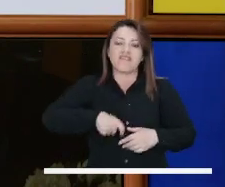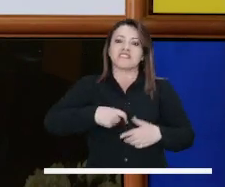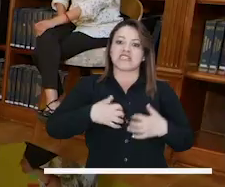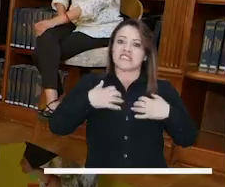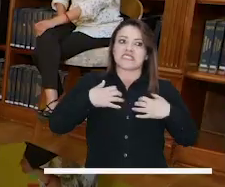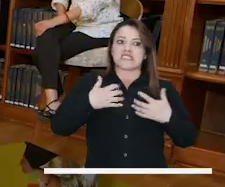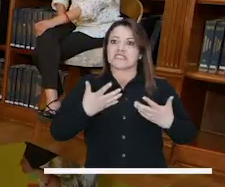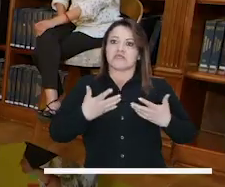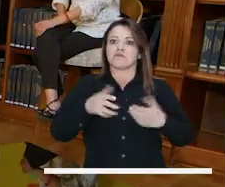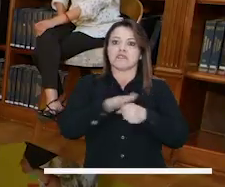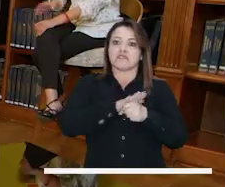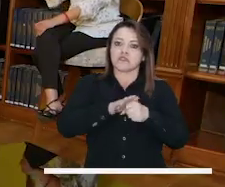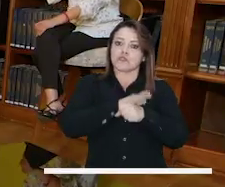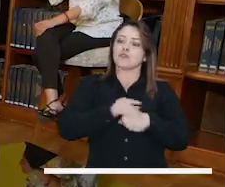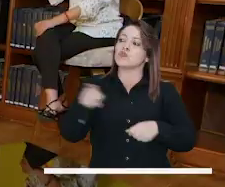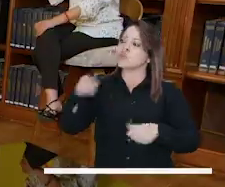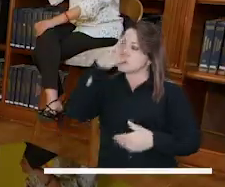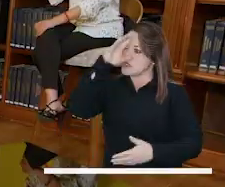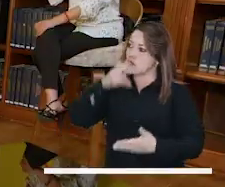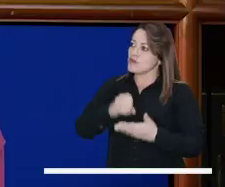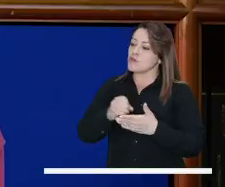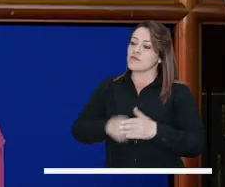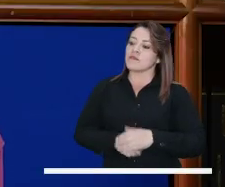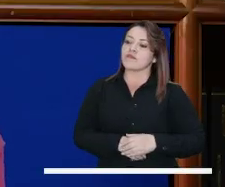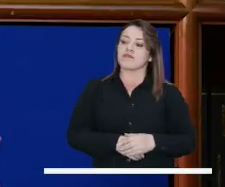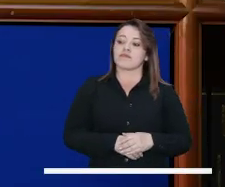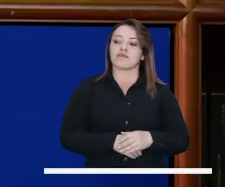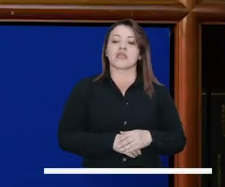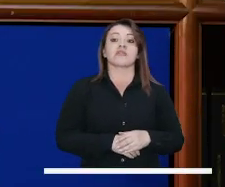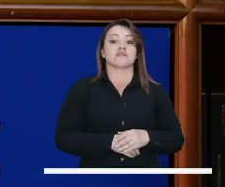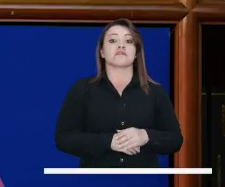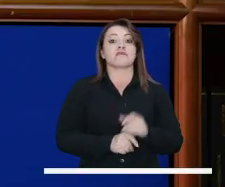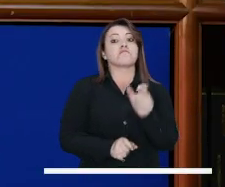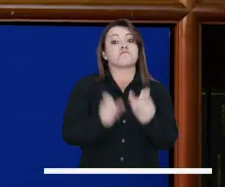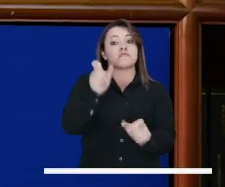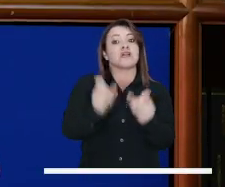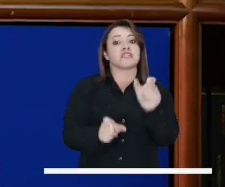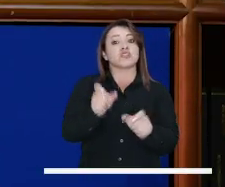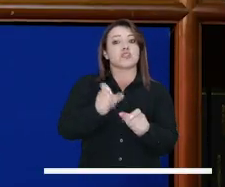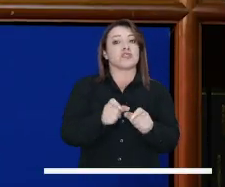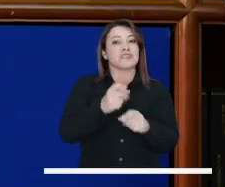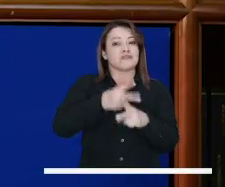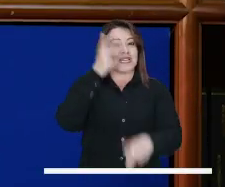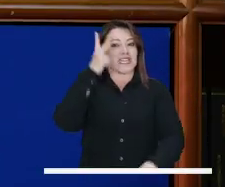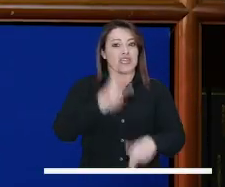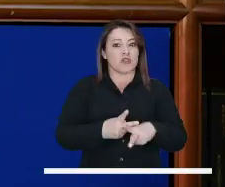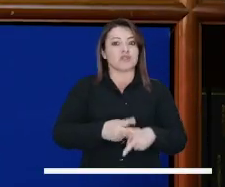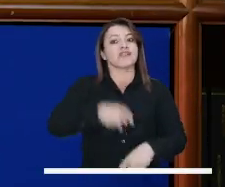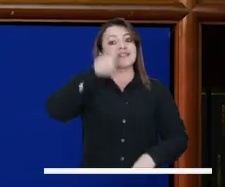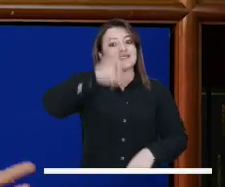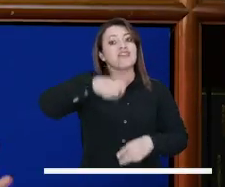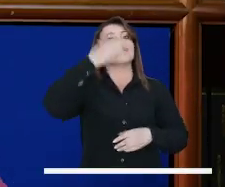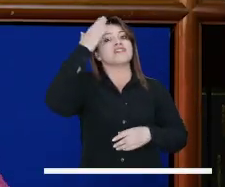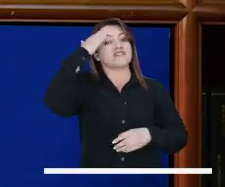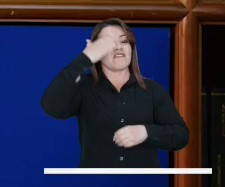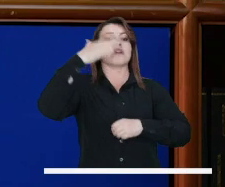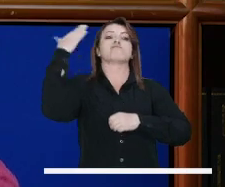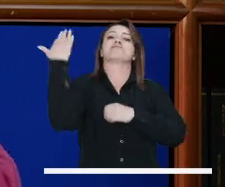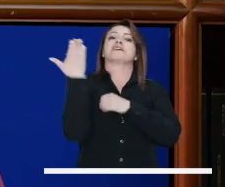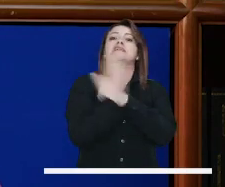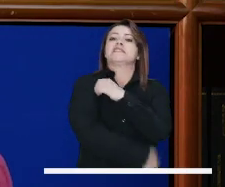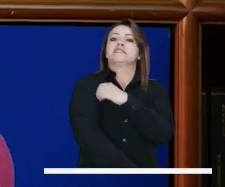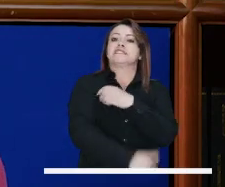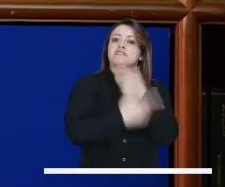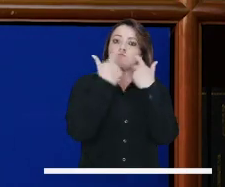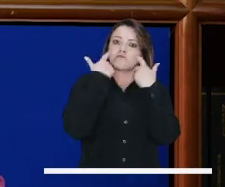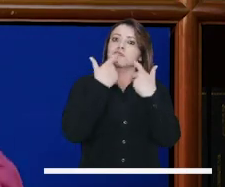la mano contra una mujer. Comparte esa visión, consejala. Yo creo que es importante que los agresores sepan